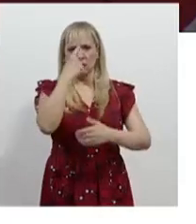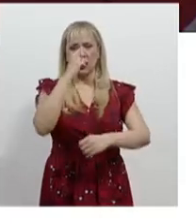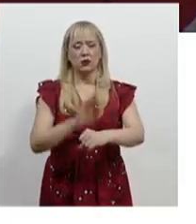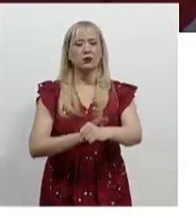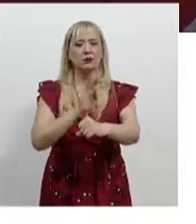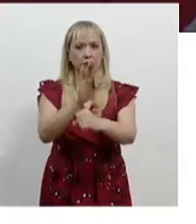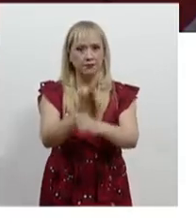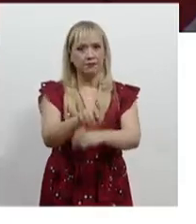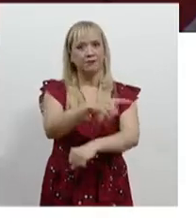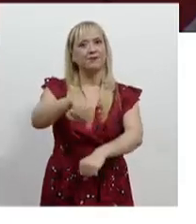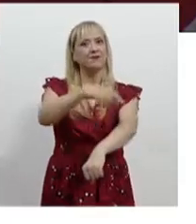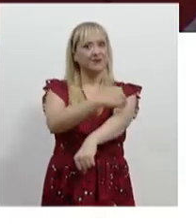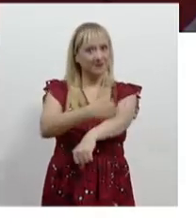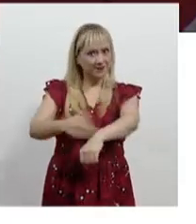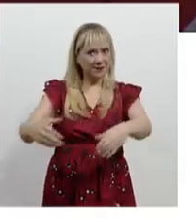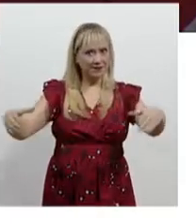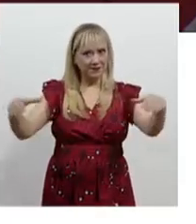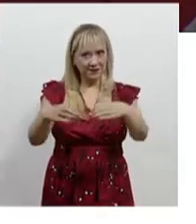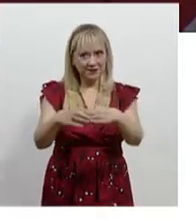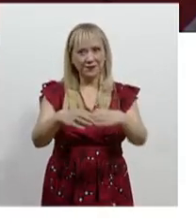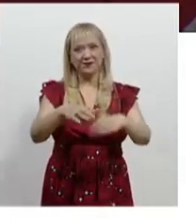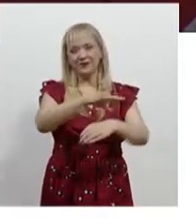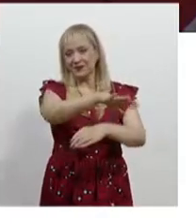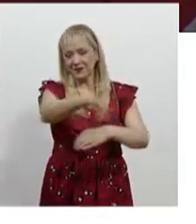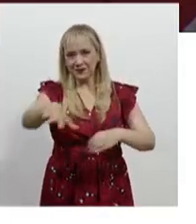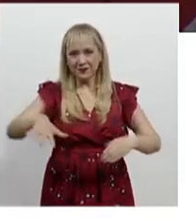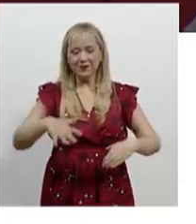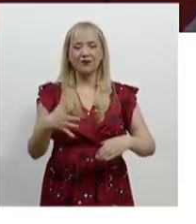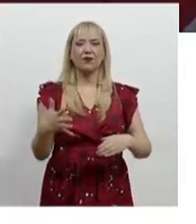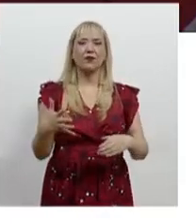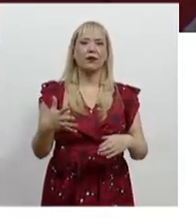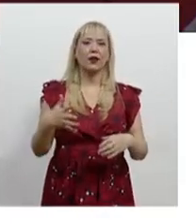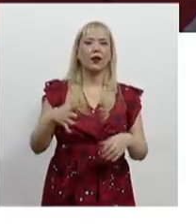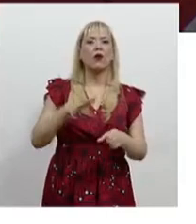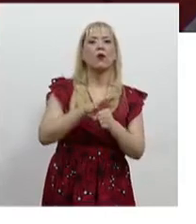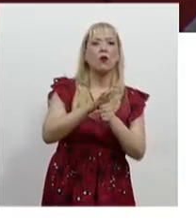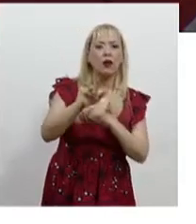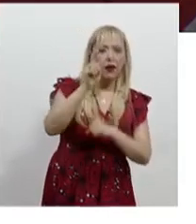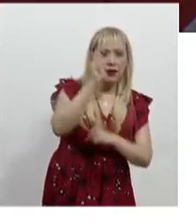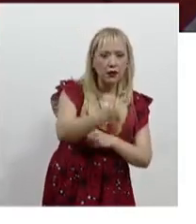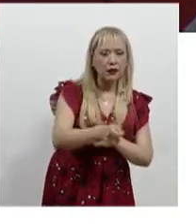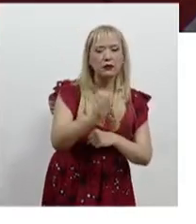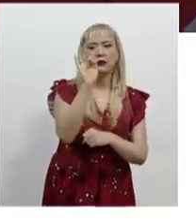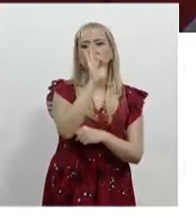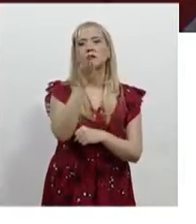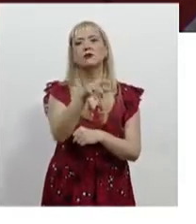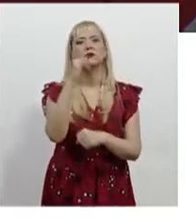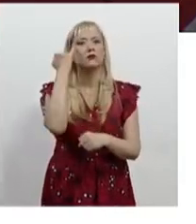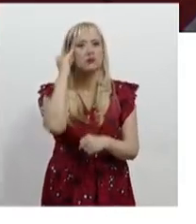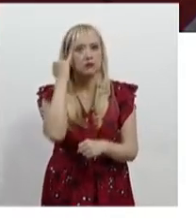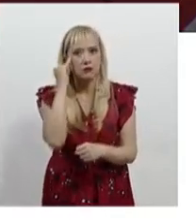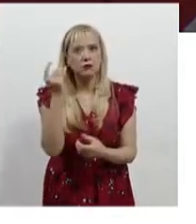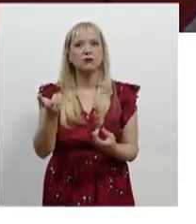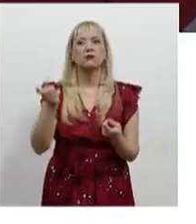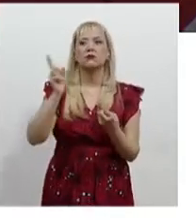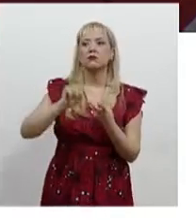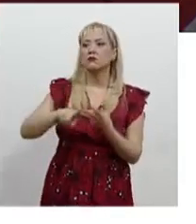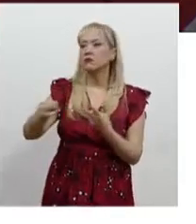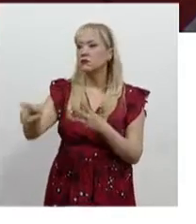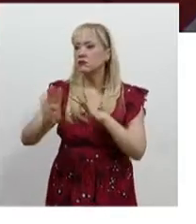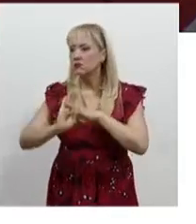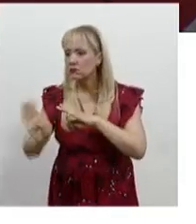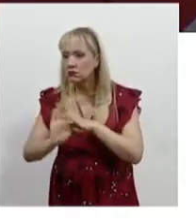de la familia y de sus integrantes, dependiendo de la situación en que se encuentren, tenemos una